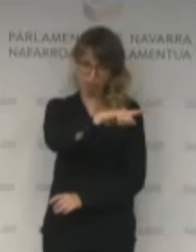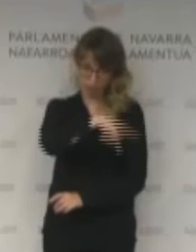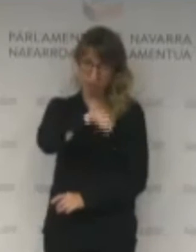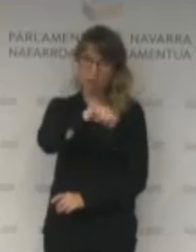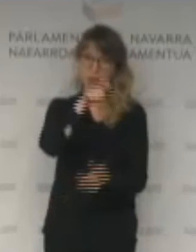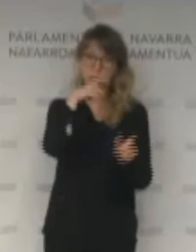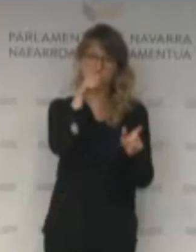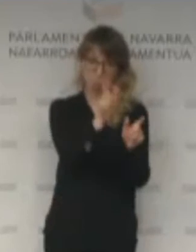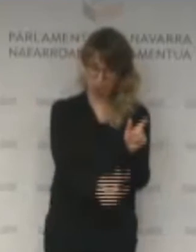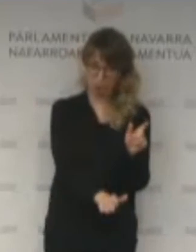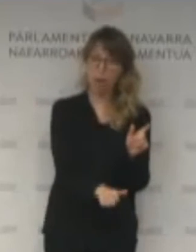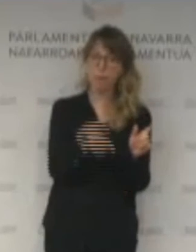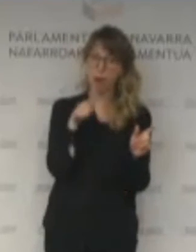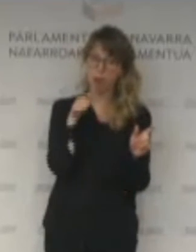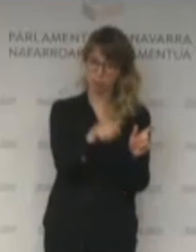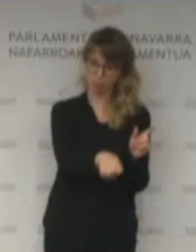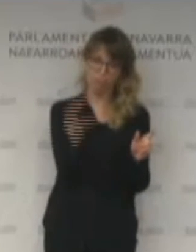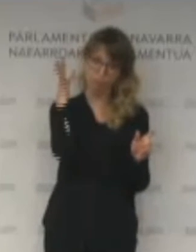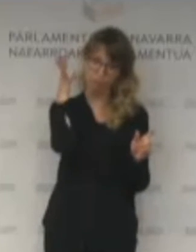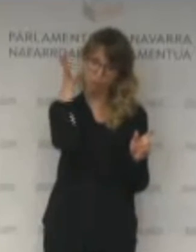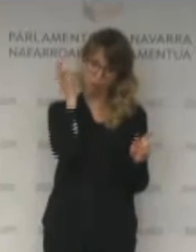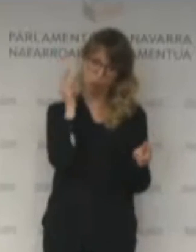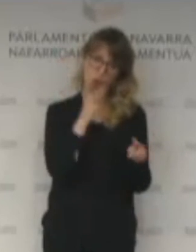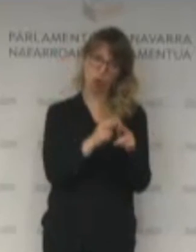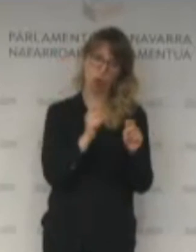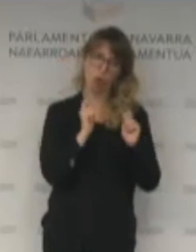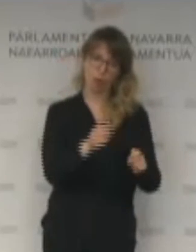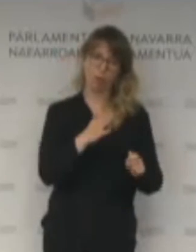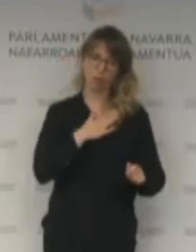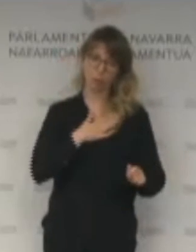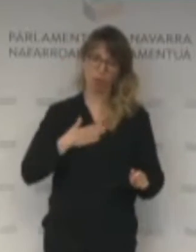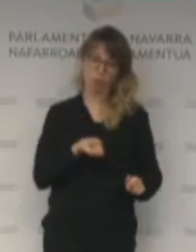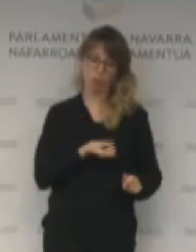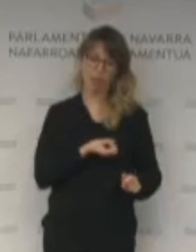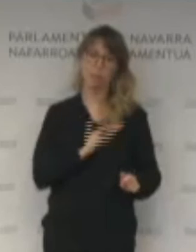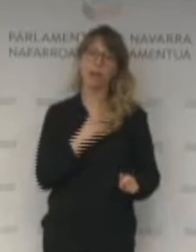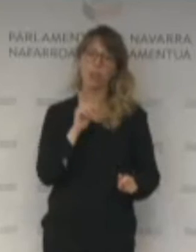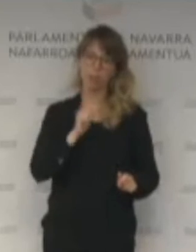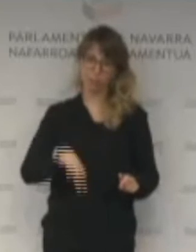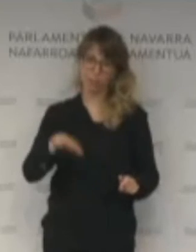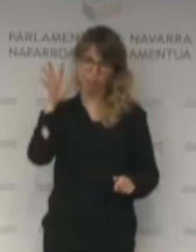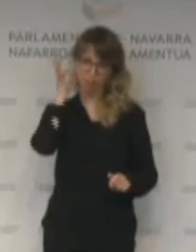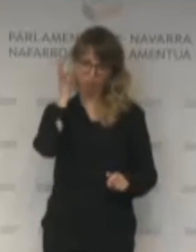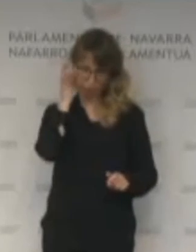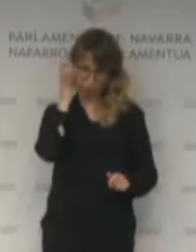nombrar en femenino. También la esperanza es en femenino. Es que rica es.